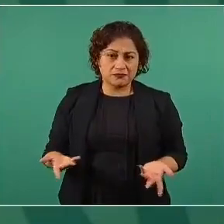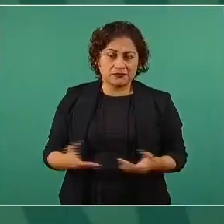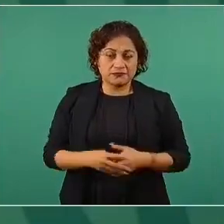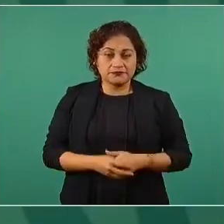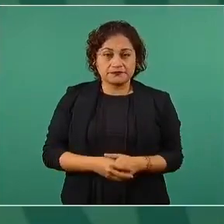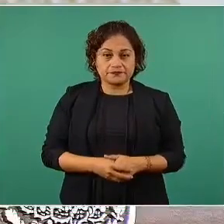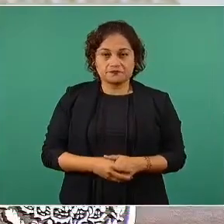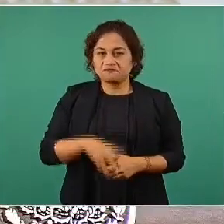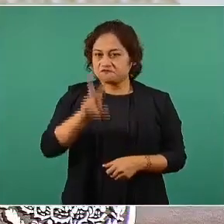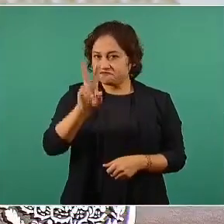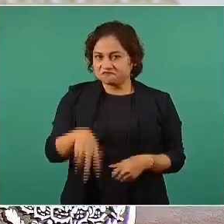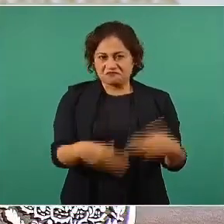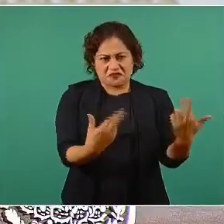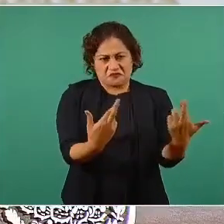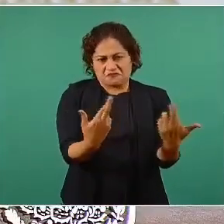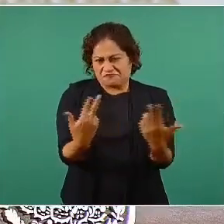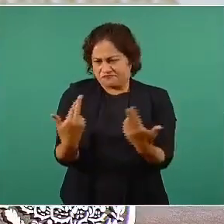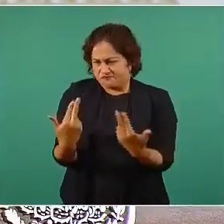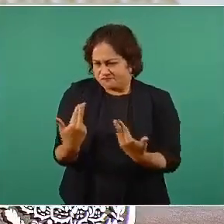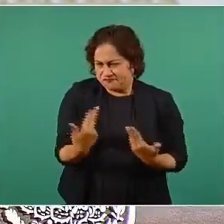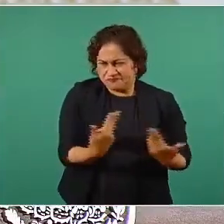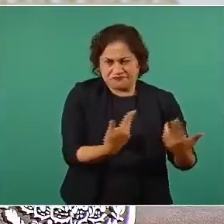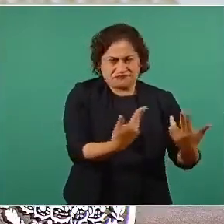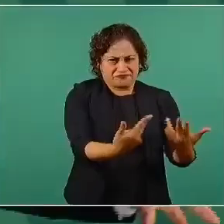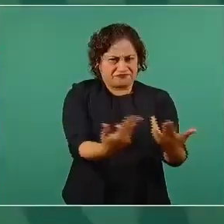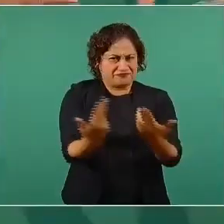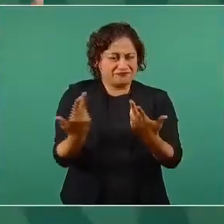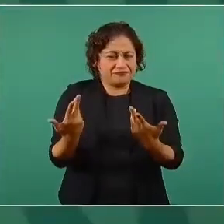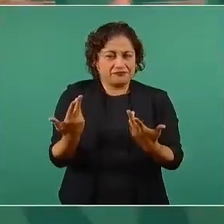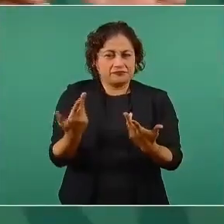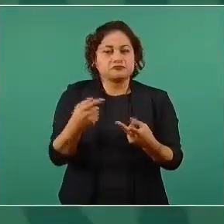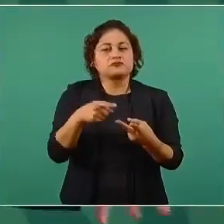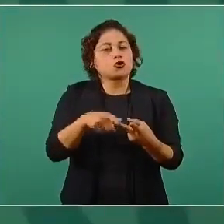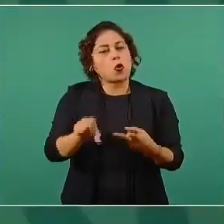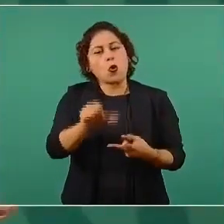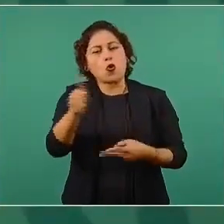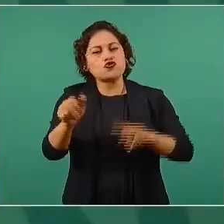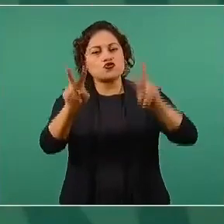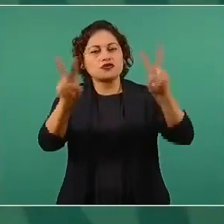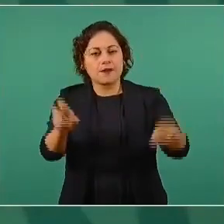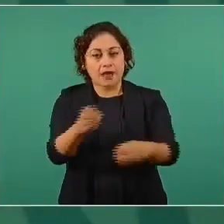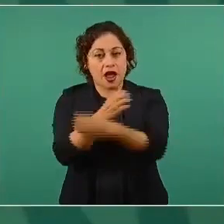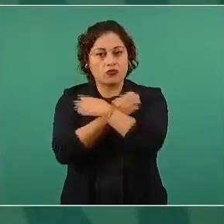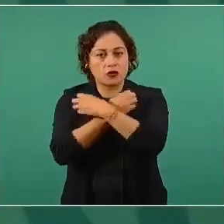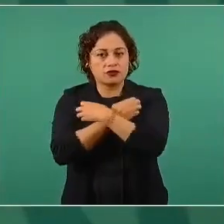en ruinas si hablamos de la educación lo mismo